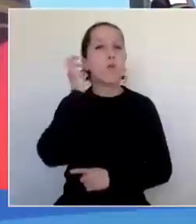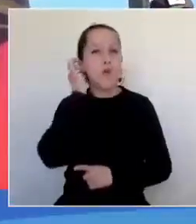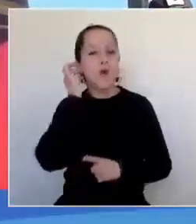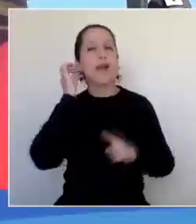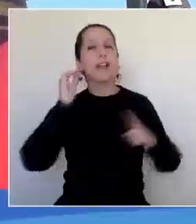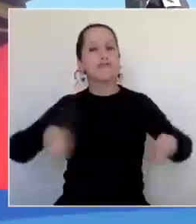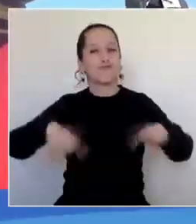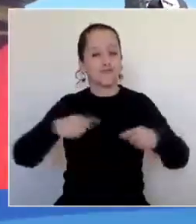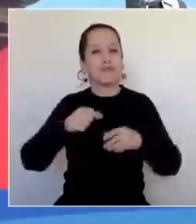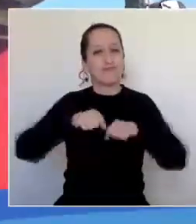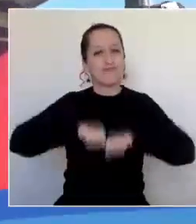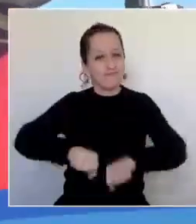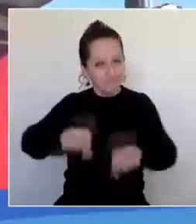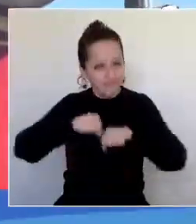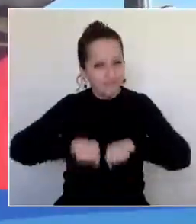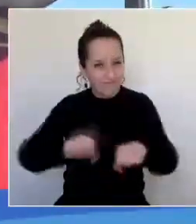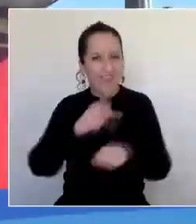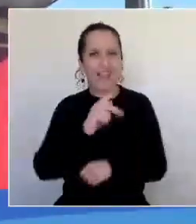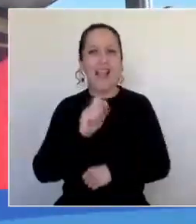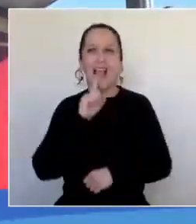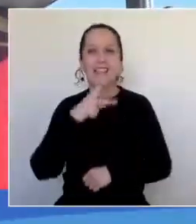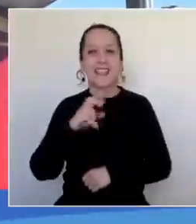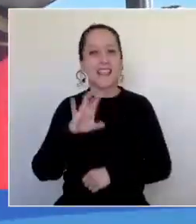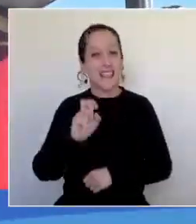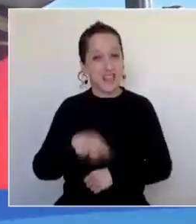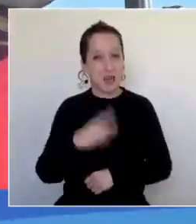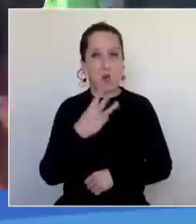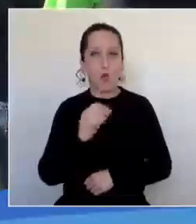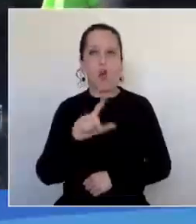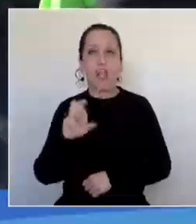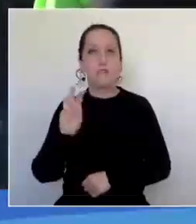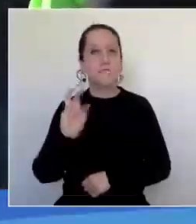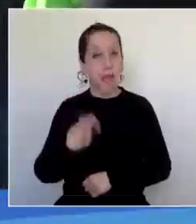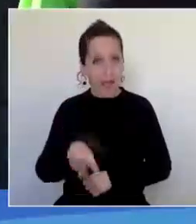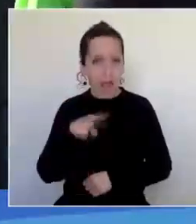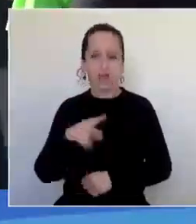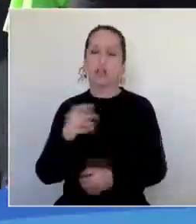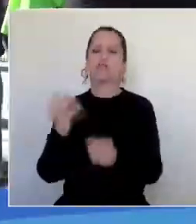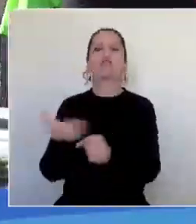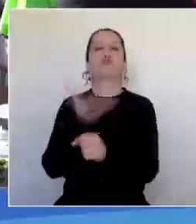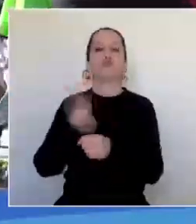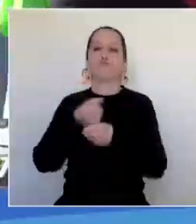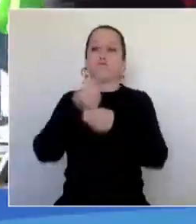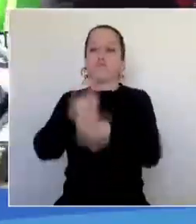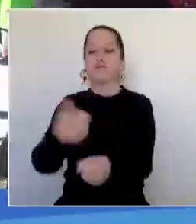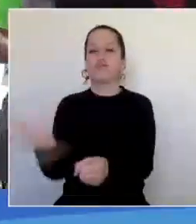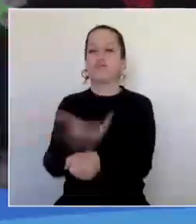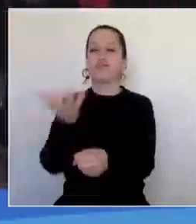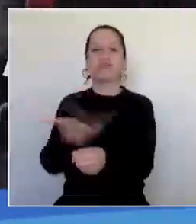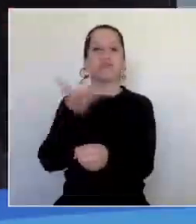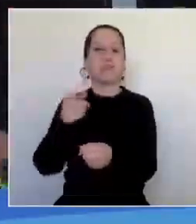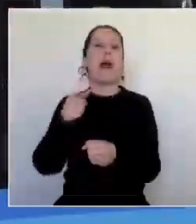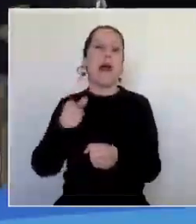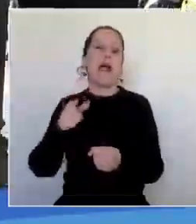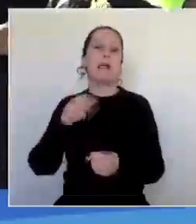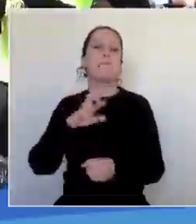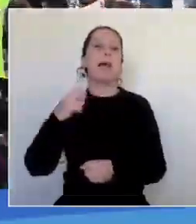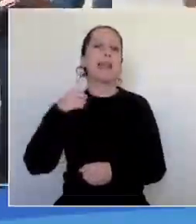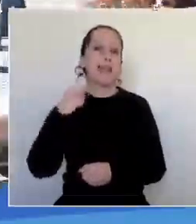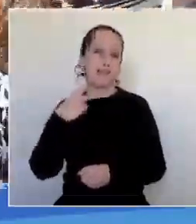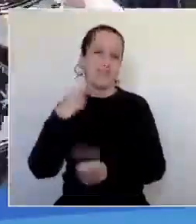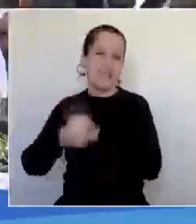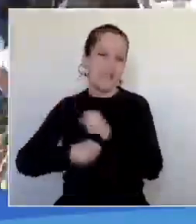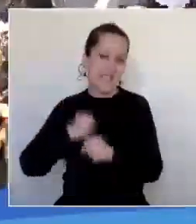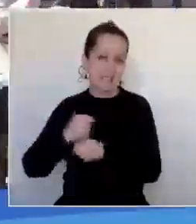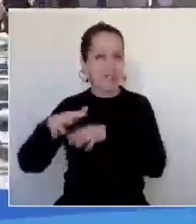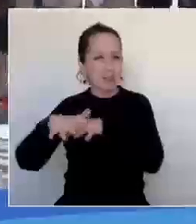Katherine Wollerman, encendió el pebetero ante una multitud que la esperaba en el Parque Bicentenario. En